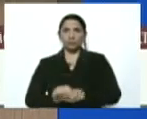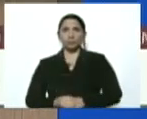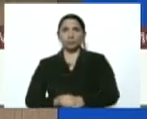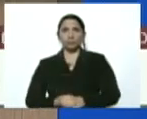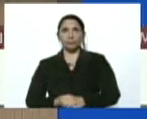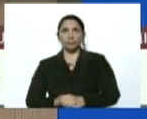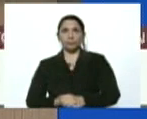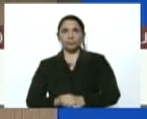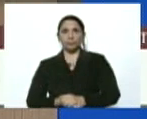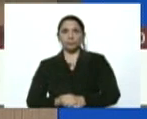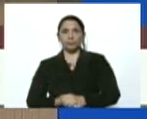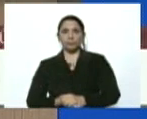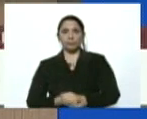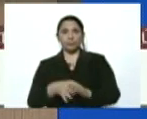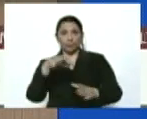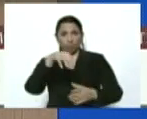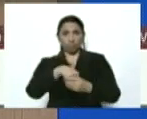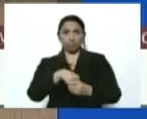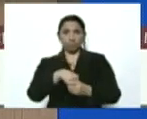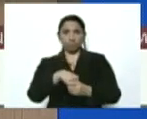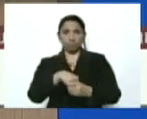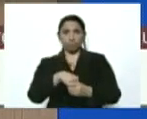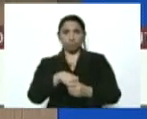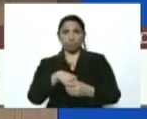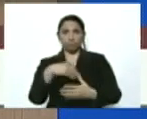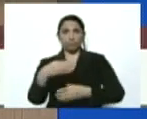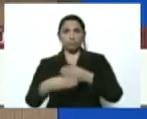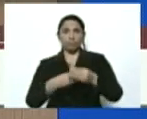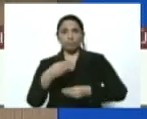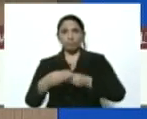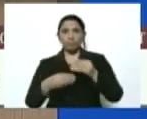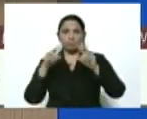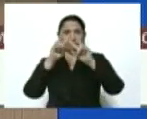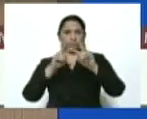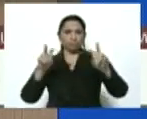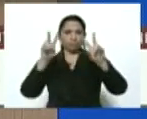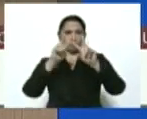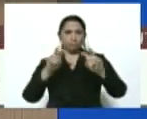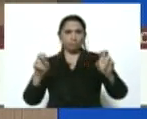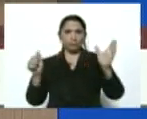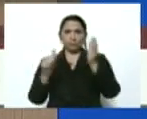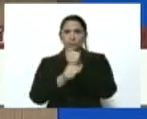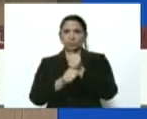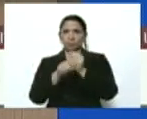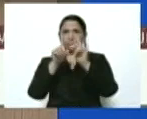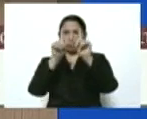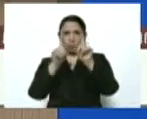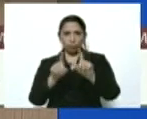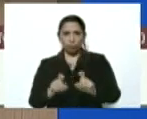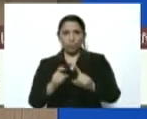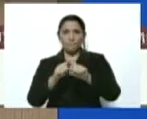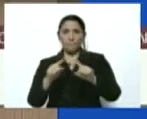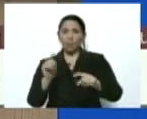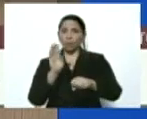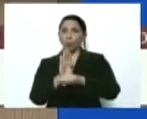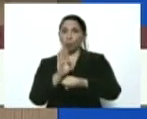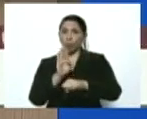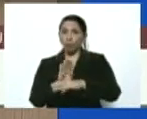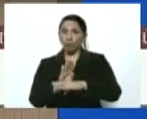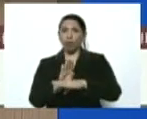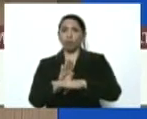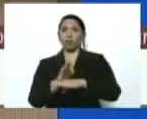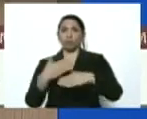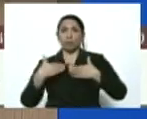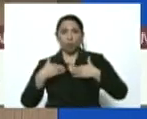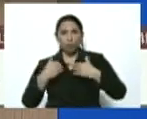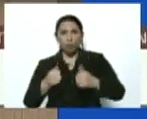cumplimiento de la cuarentena, se realizó un despistaje masivo para velar por la salud de quienes